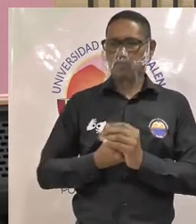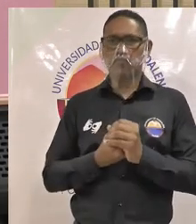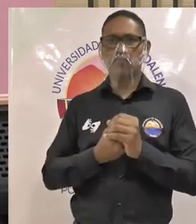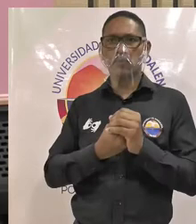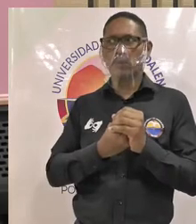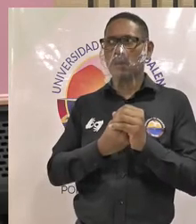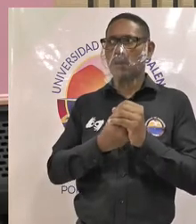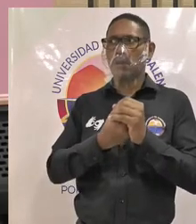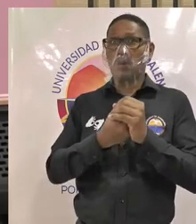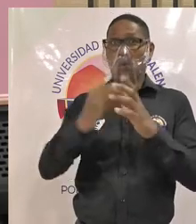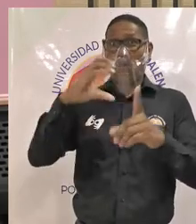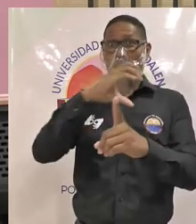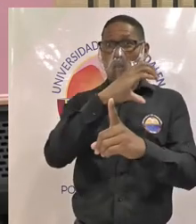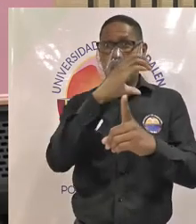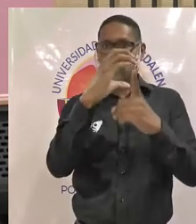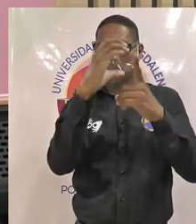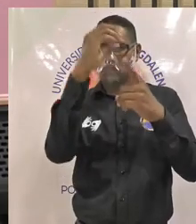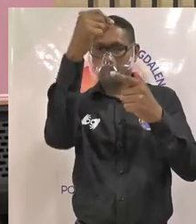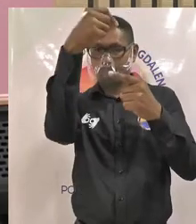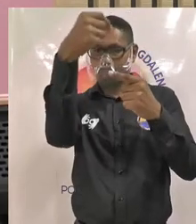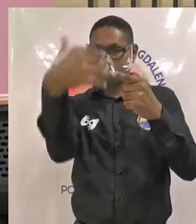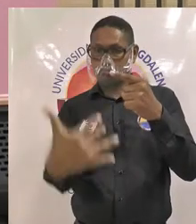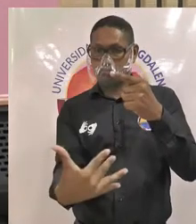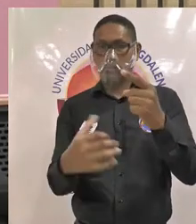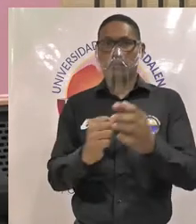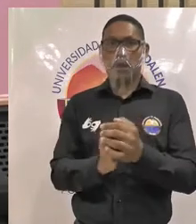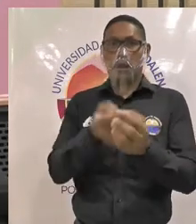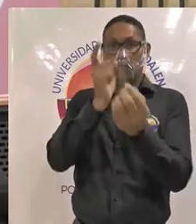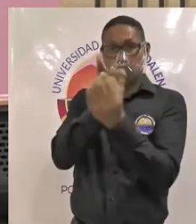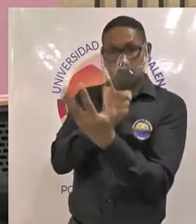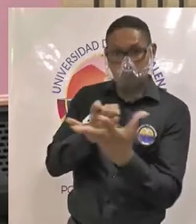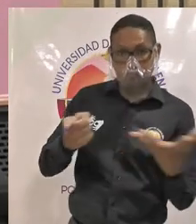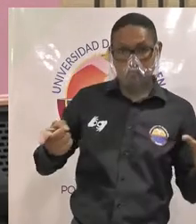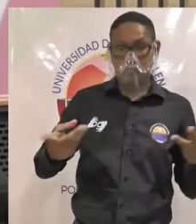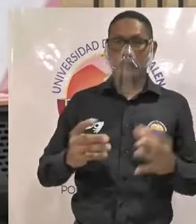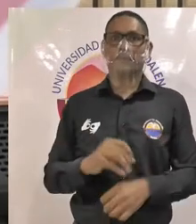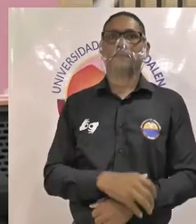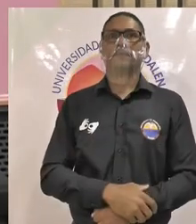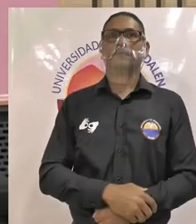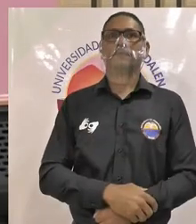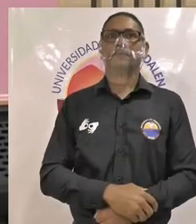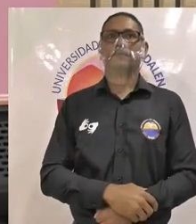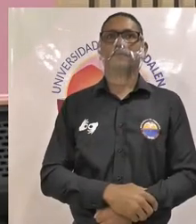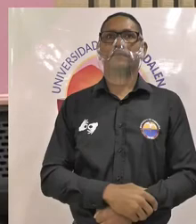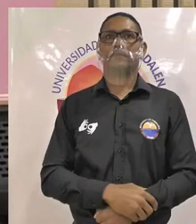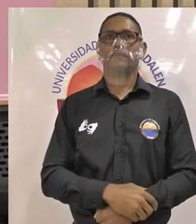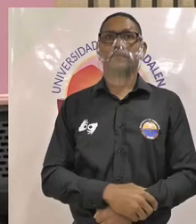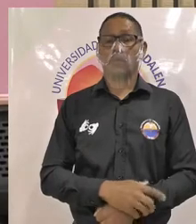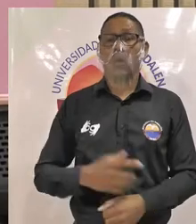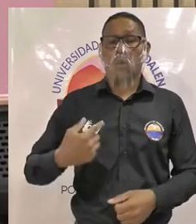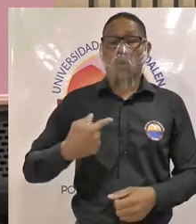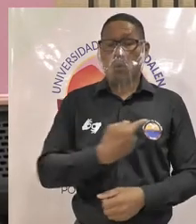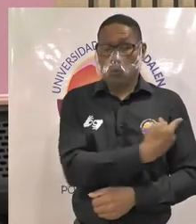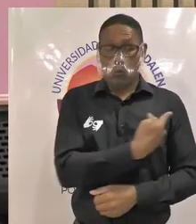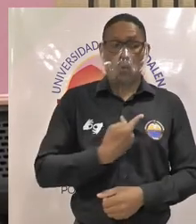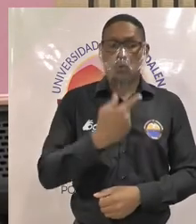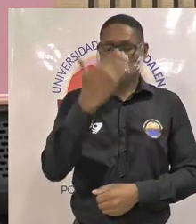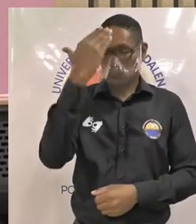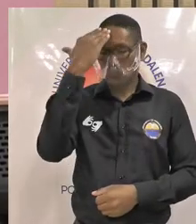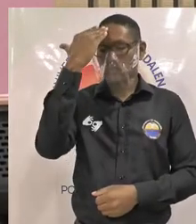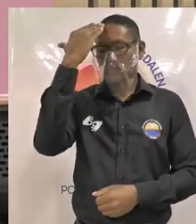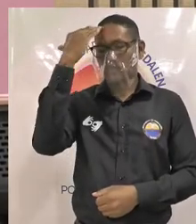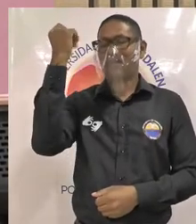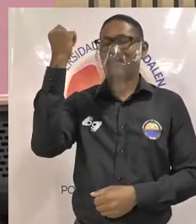interculturalidad perdón y la pluriversidad listo entendemos la